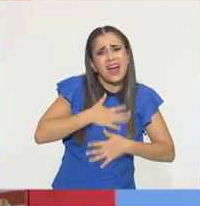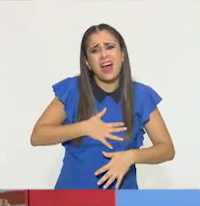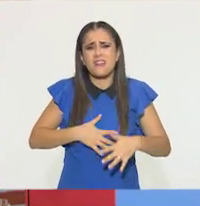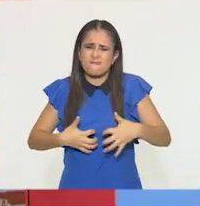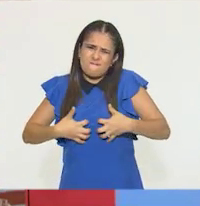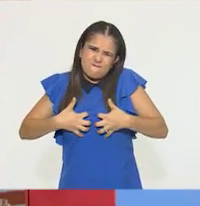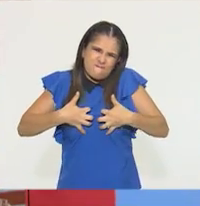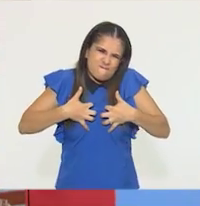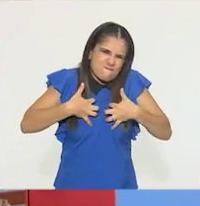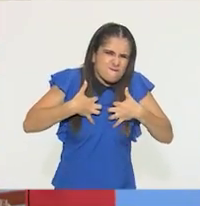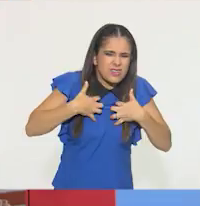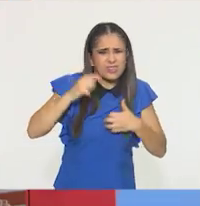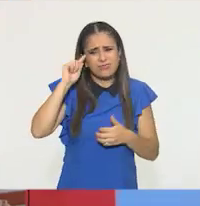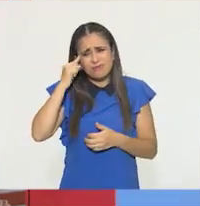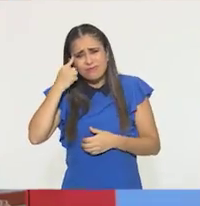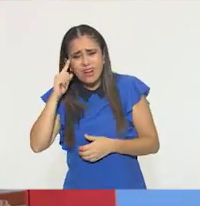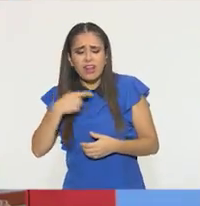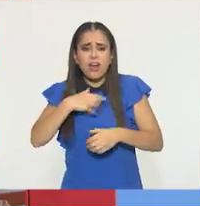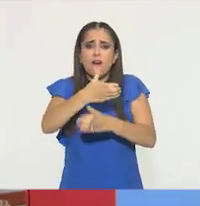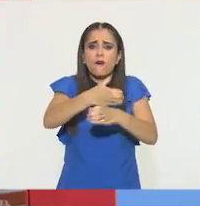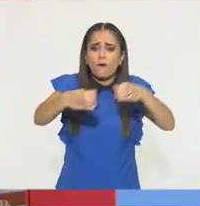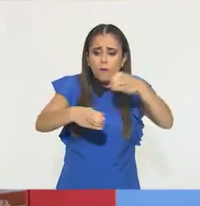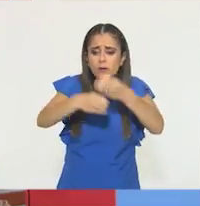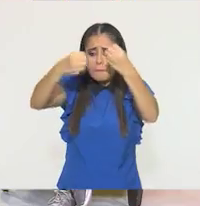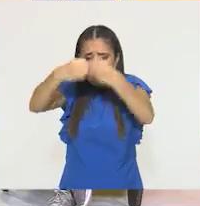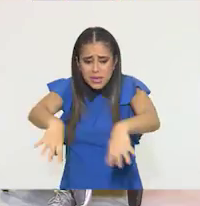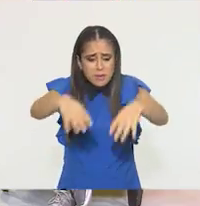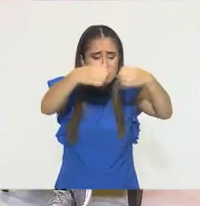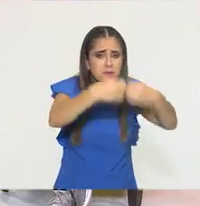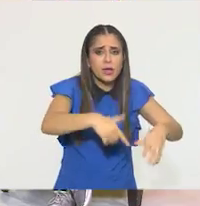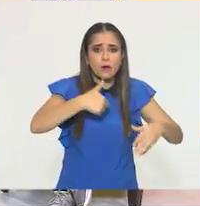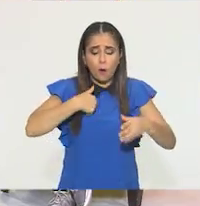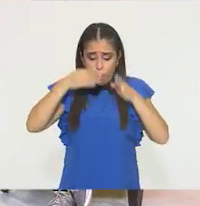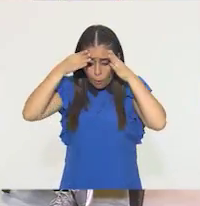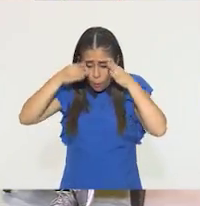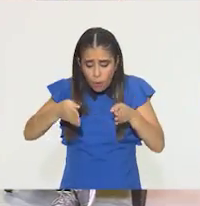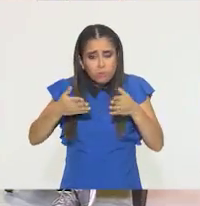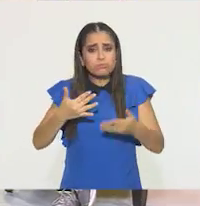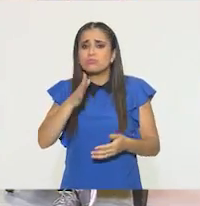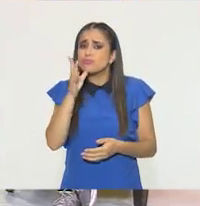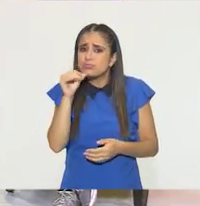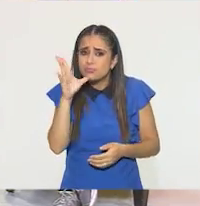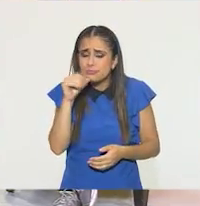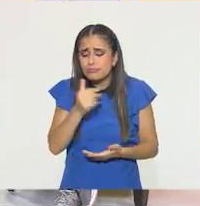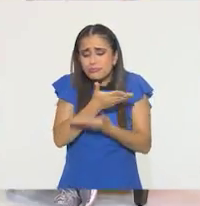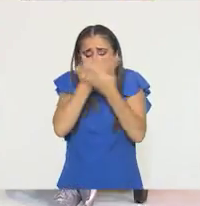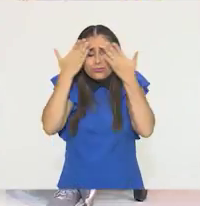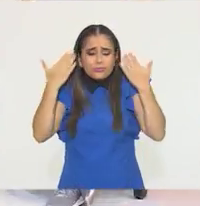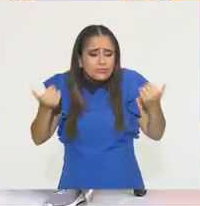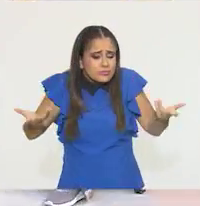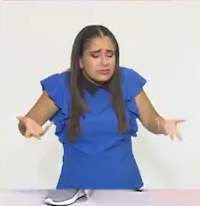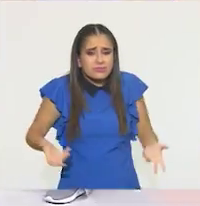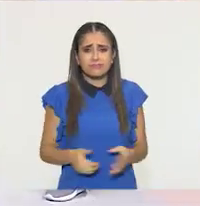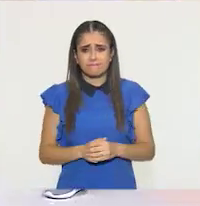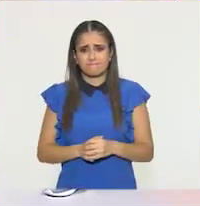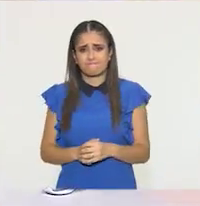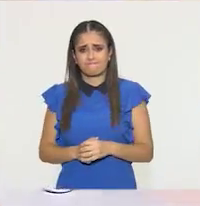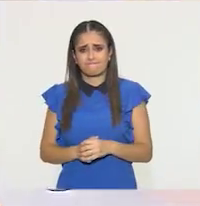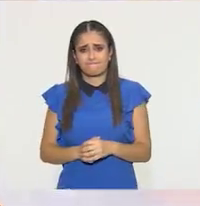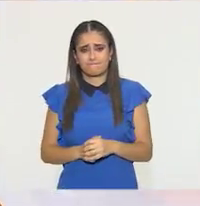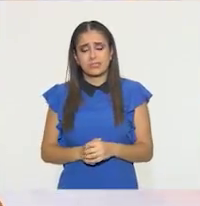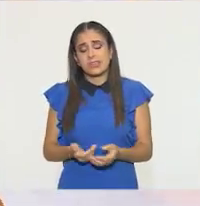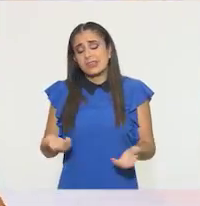poco molesto y de hecho pierdo mis cosas. No logro concentrarme. Ah, no sé qué me pasa. Pero bueno,